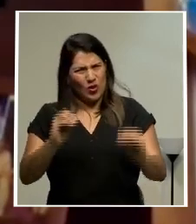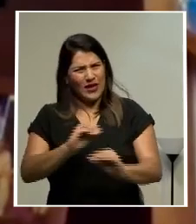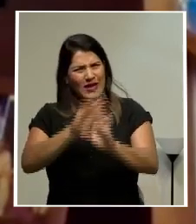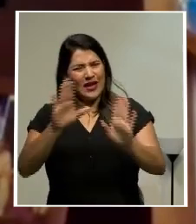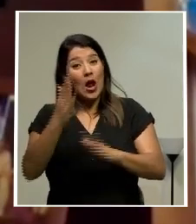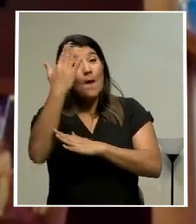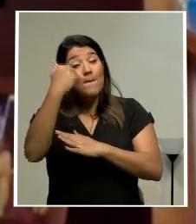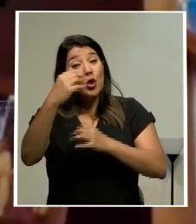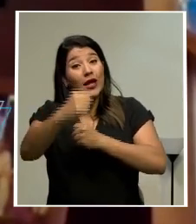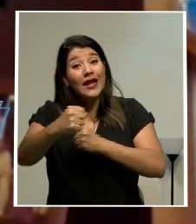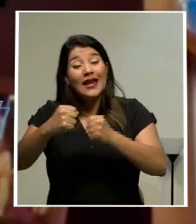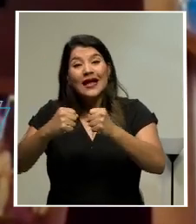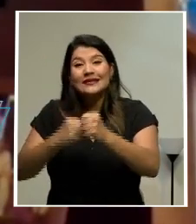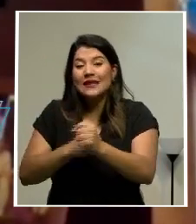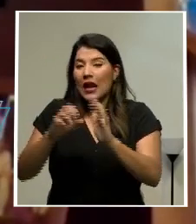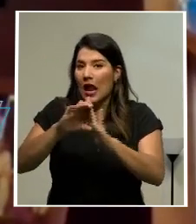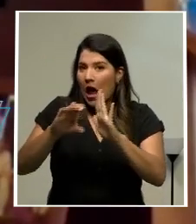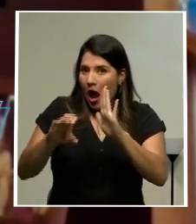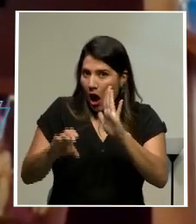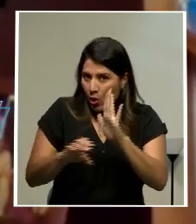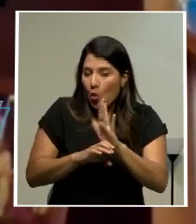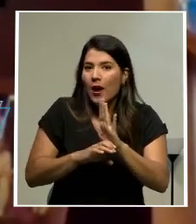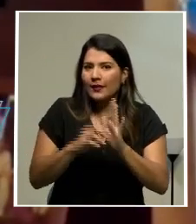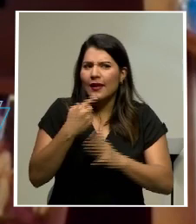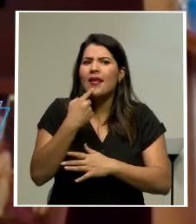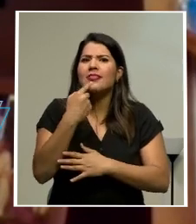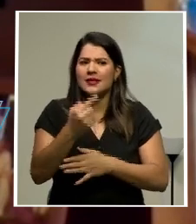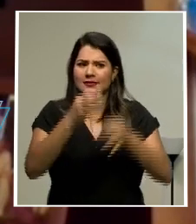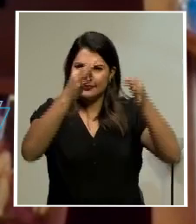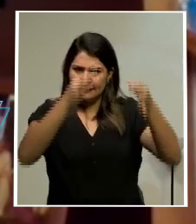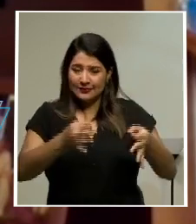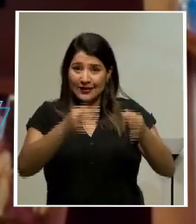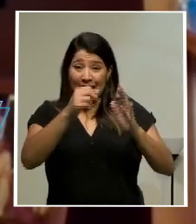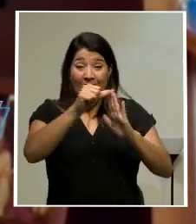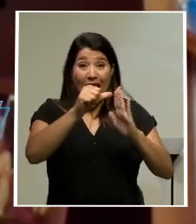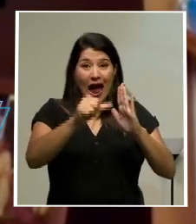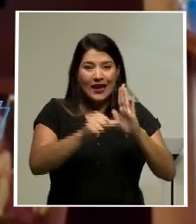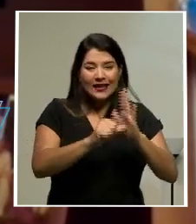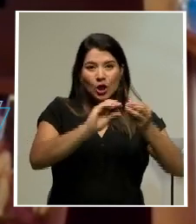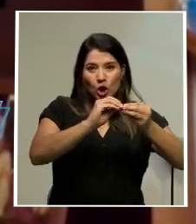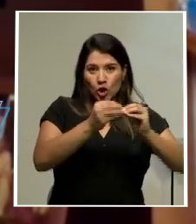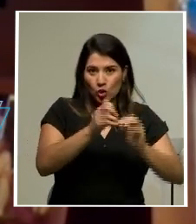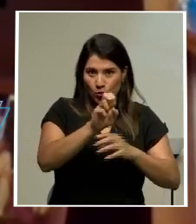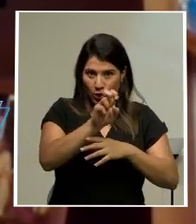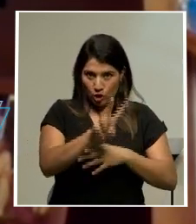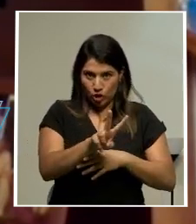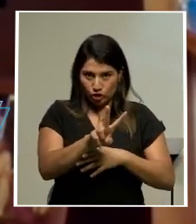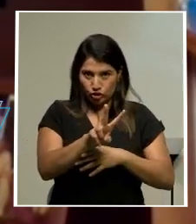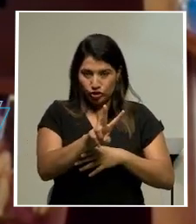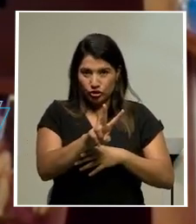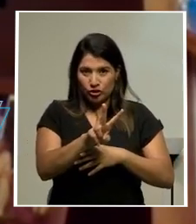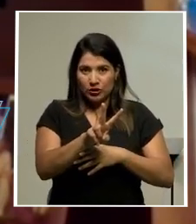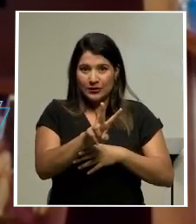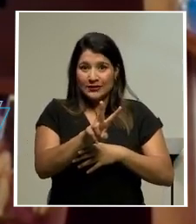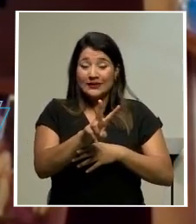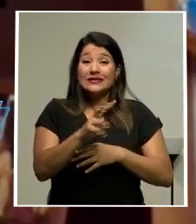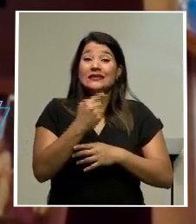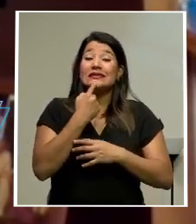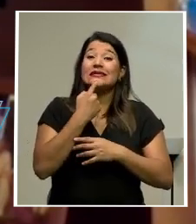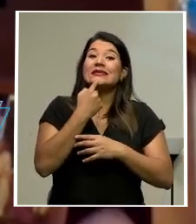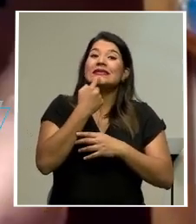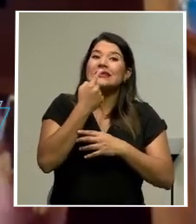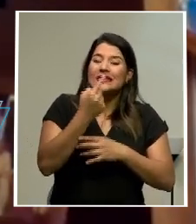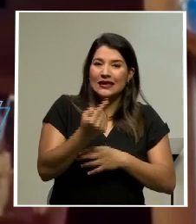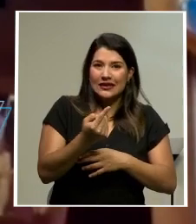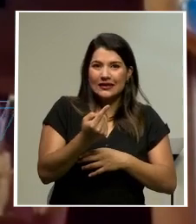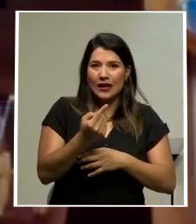inconstitucional el artículo 2, que era la que excluía, la que está incluyendo a las instituciones. Dijo que violaba por sus efectos.